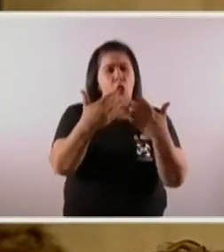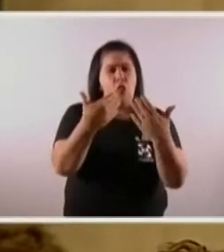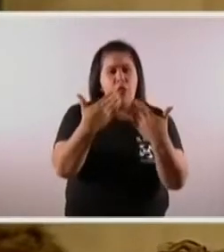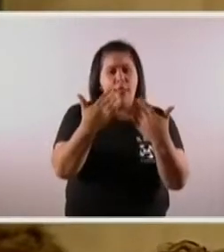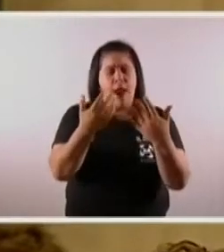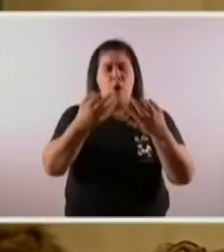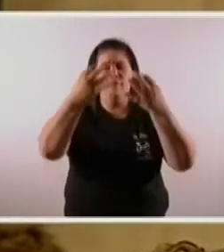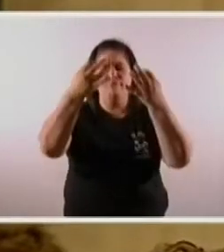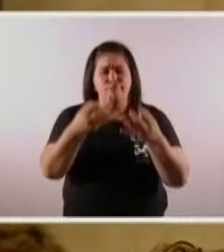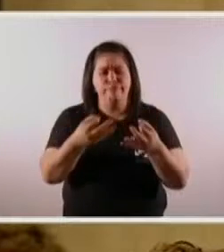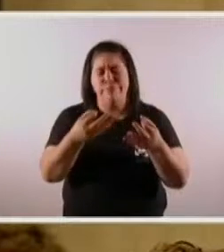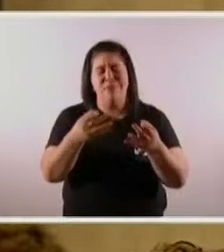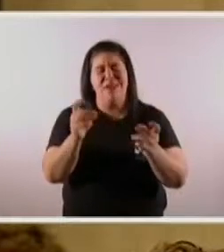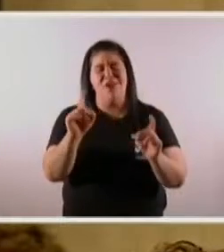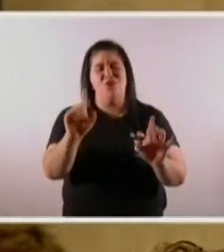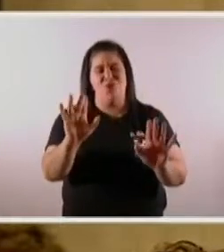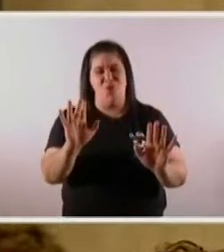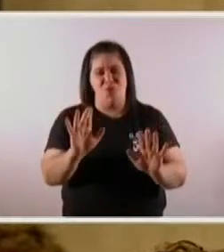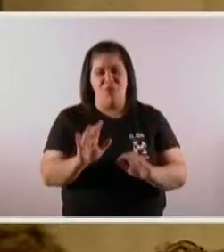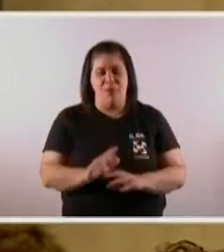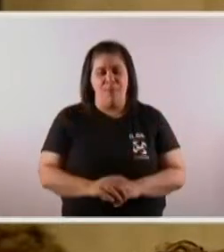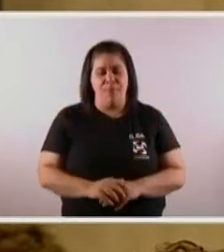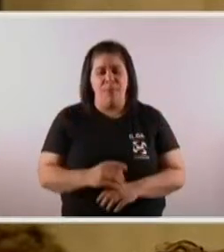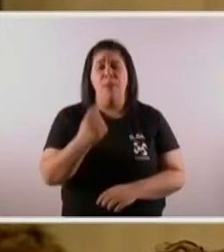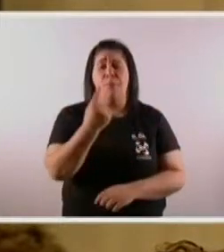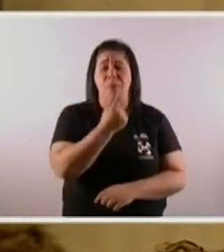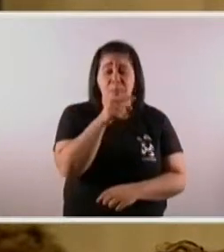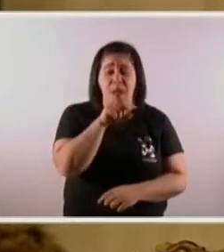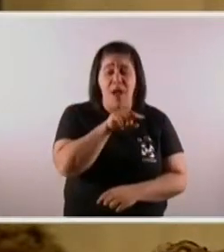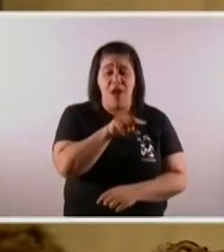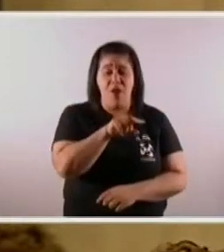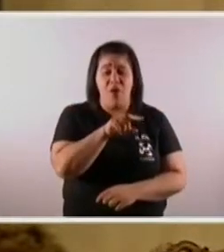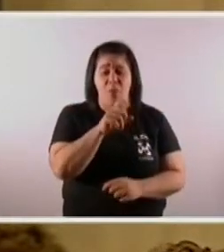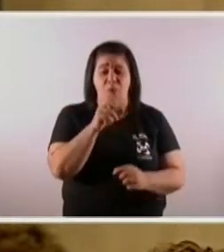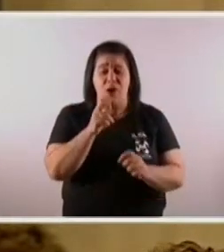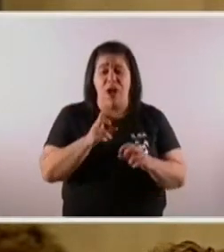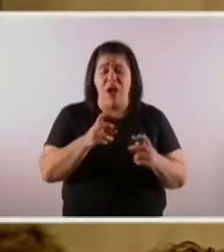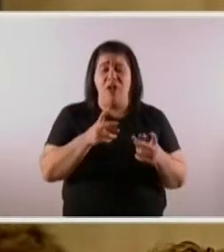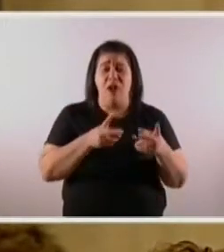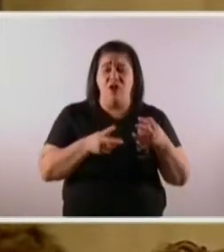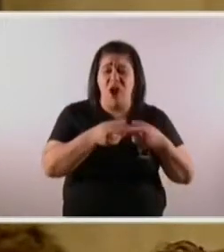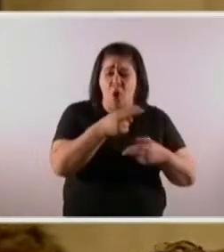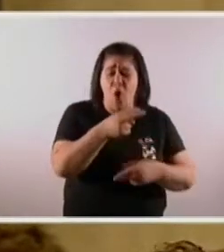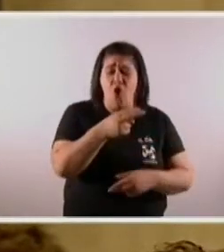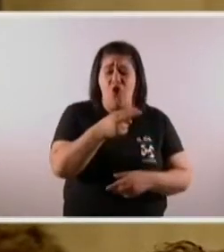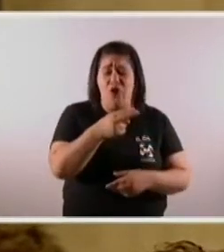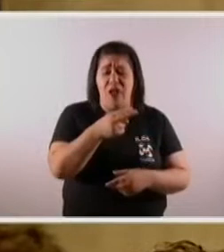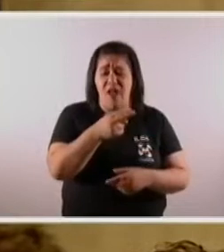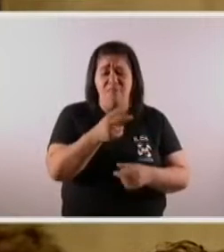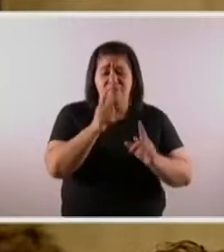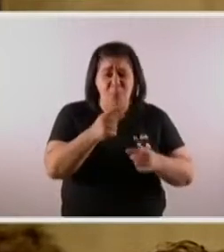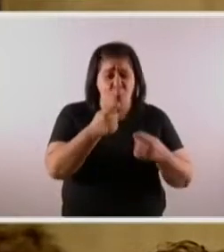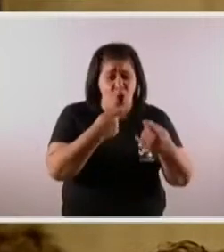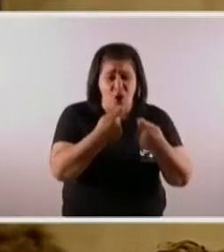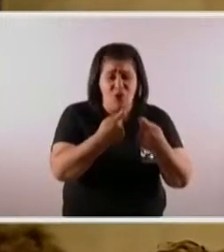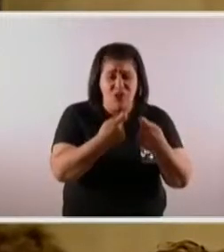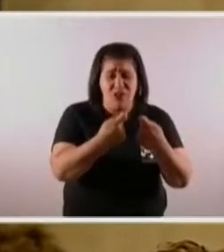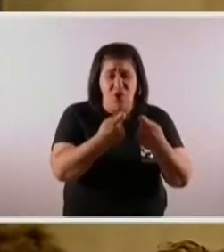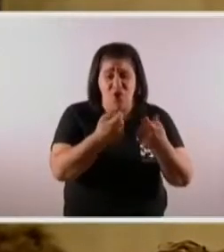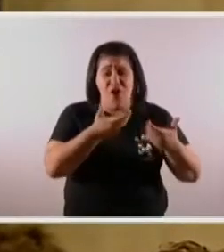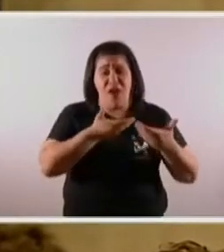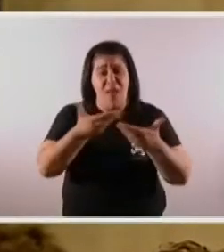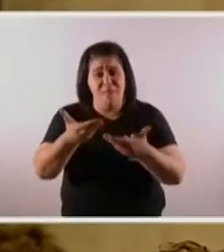intencionada. Primero, porque se mantiene el recorte durante la negociación. Es decir, nos invitan a negociar,